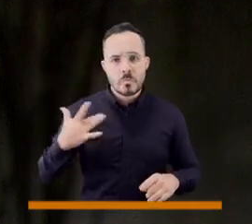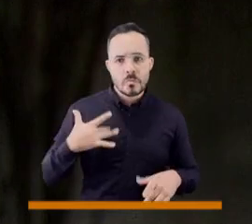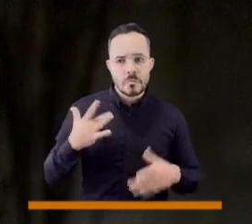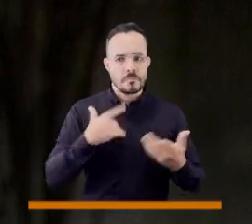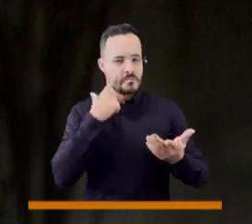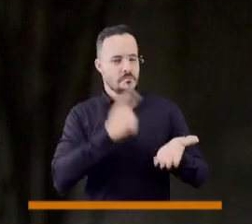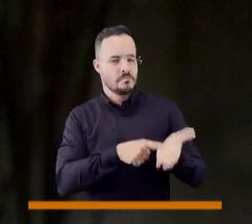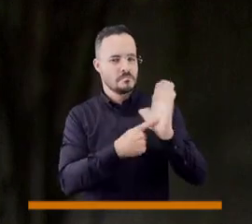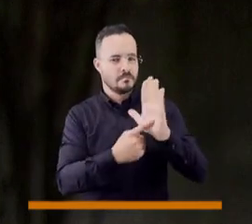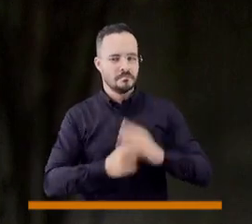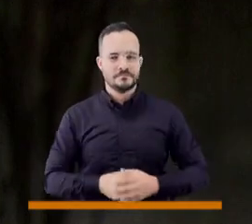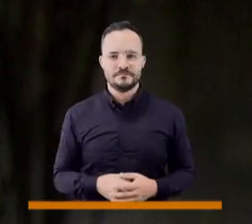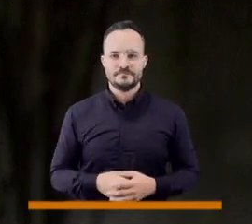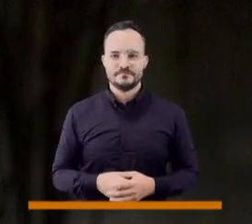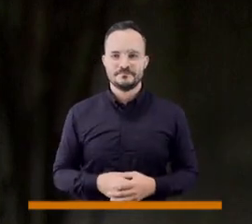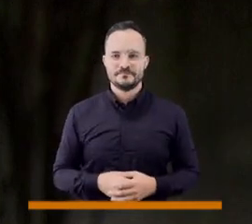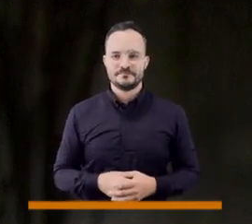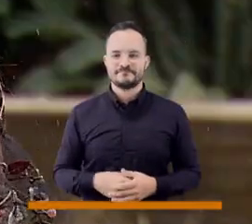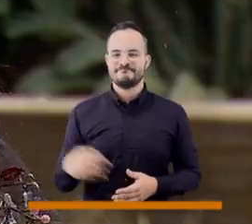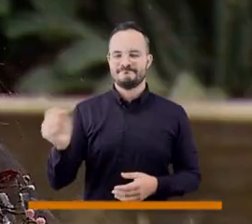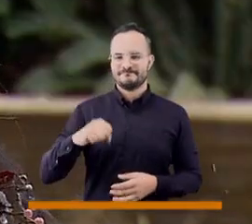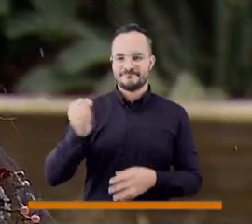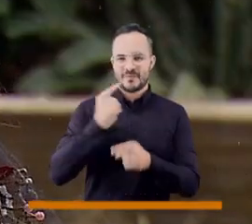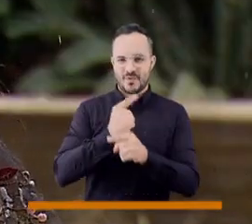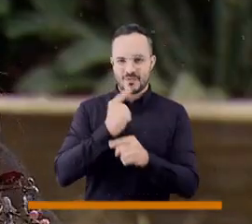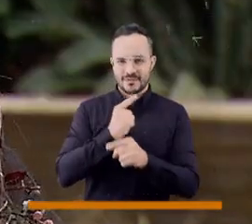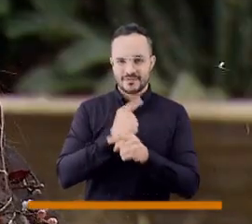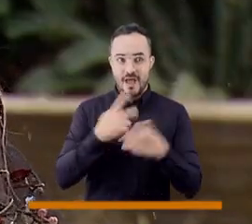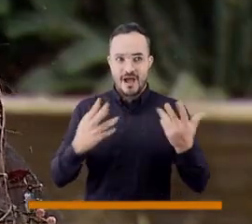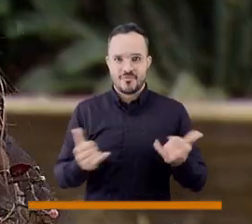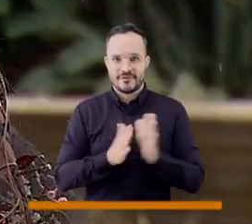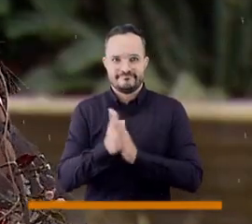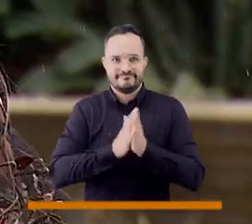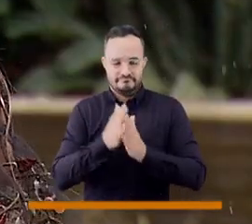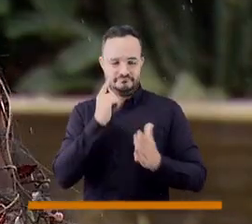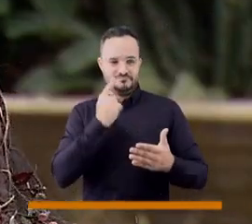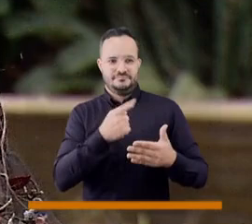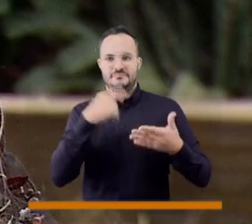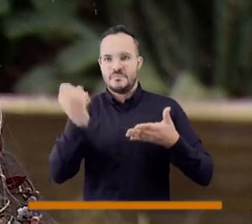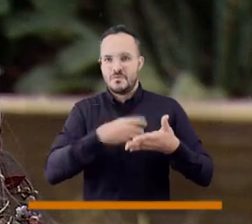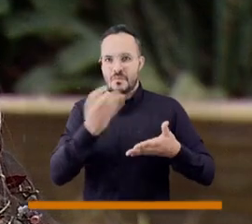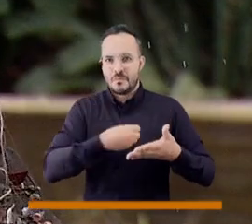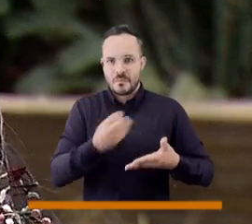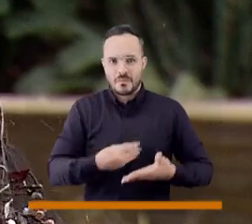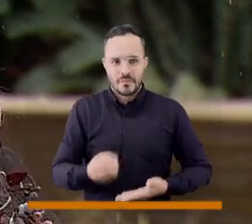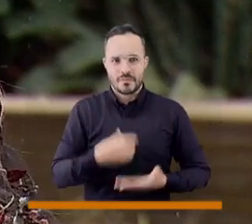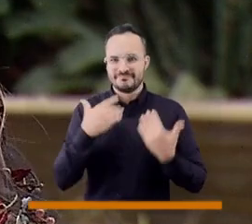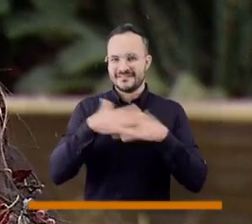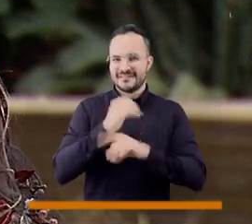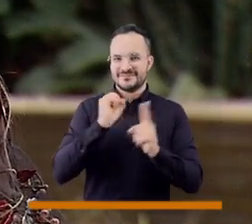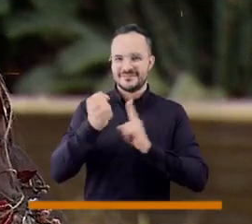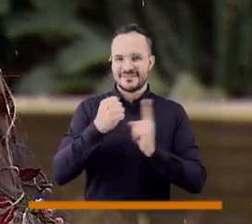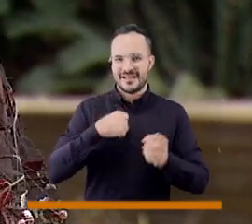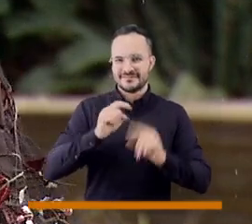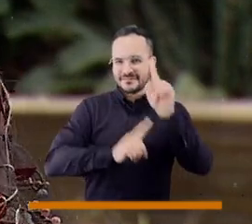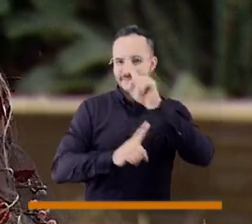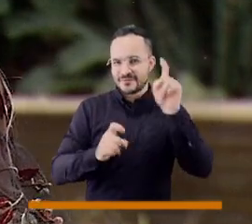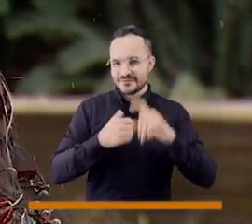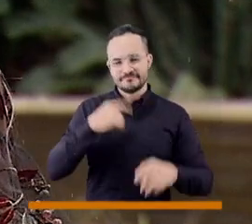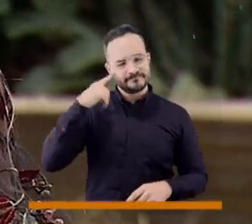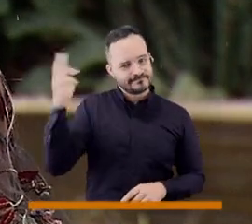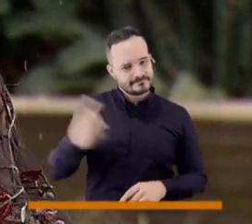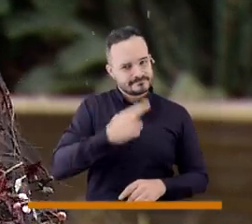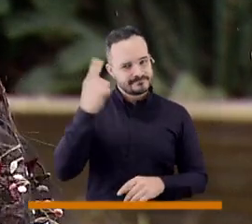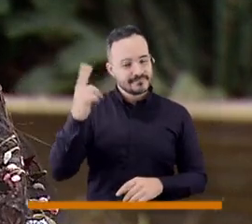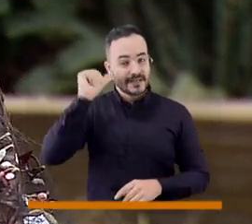que participan a esta hora con nosotros. Caterin, sí estamos muy activos en las redes sociales con la pregunta del día de hoy que se